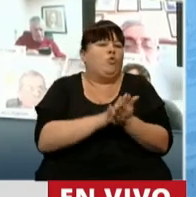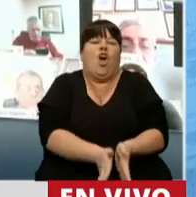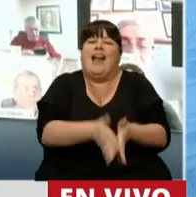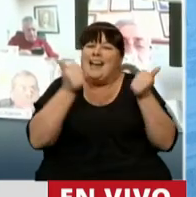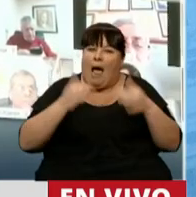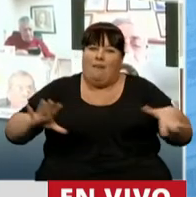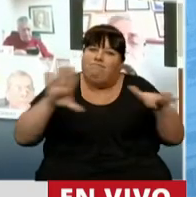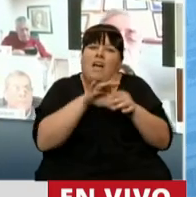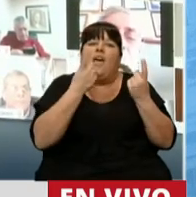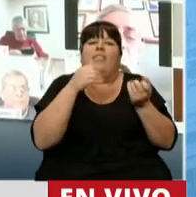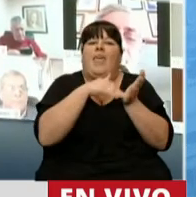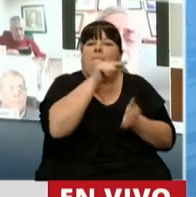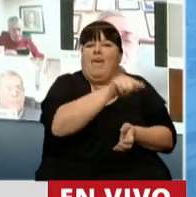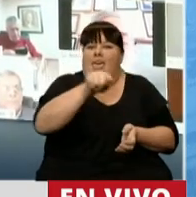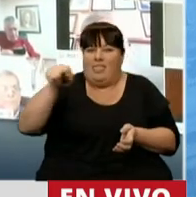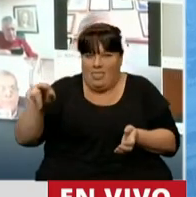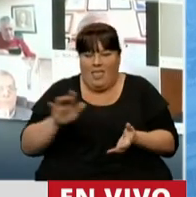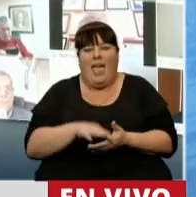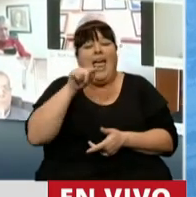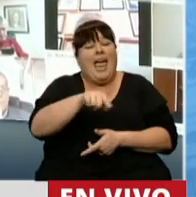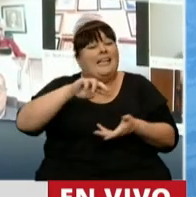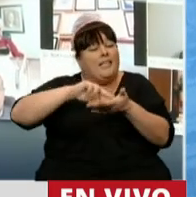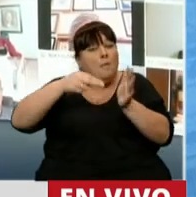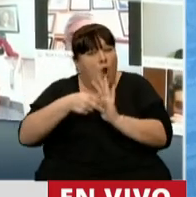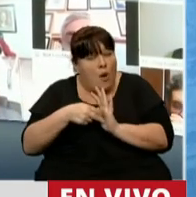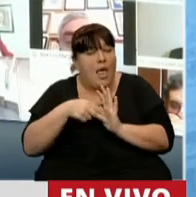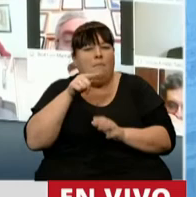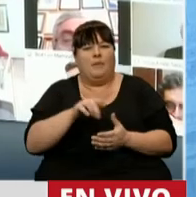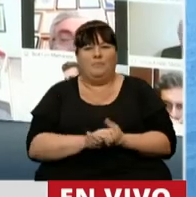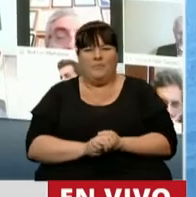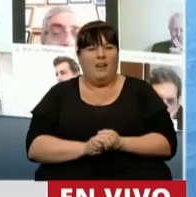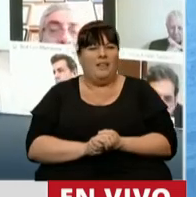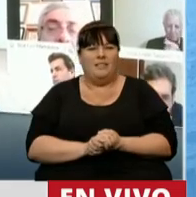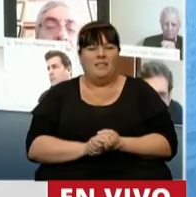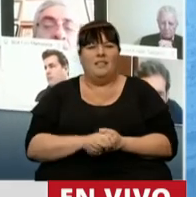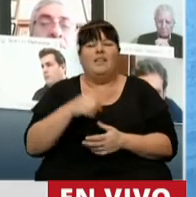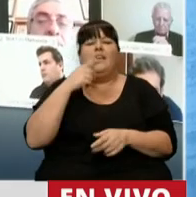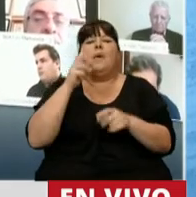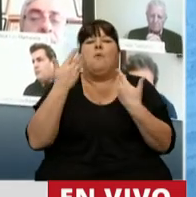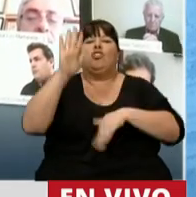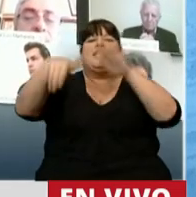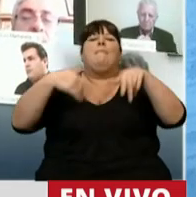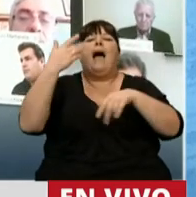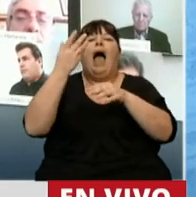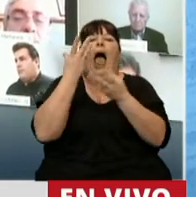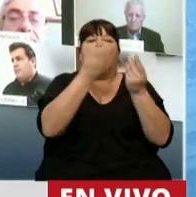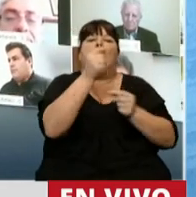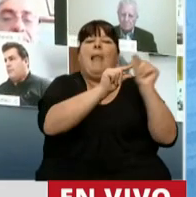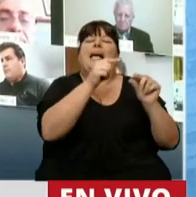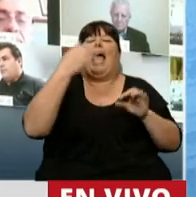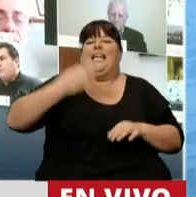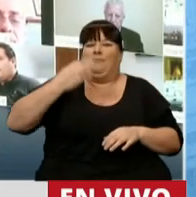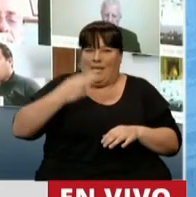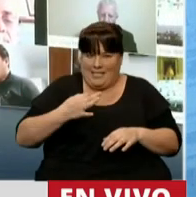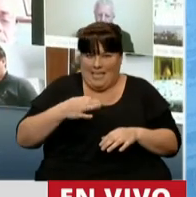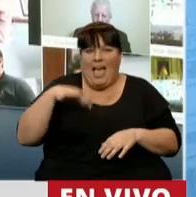inmediata y adecuada a sus necesidades. Para esta problemática, es que tenemos que hacer ese recurso preventivo especial. Tenemos que ver